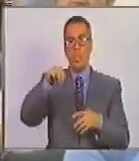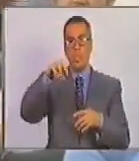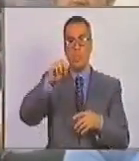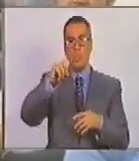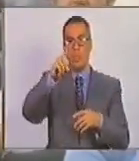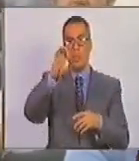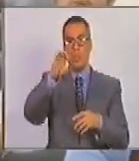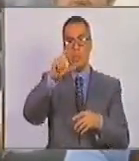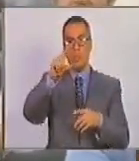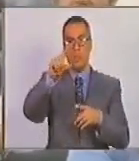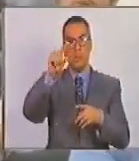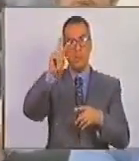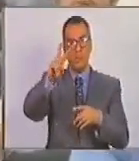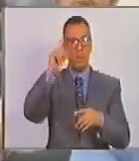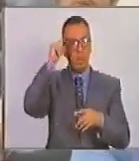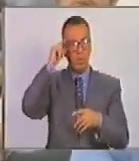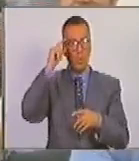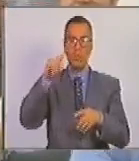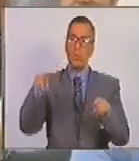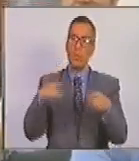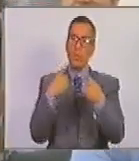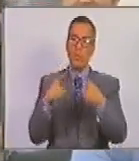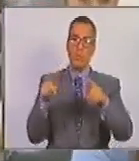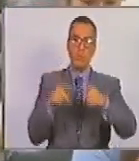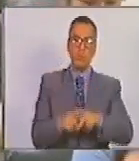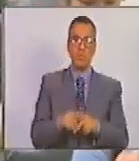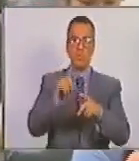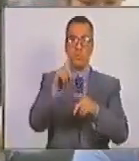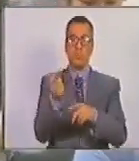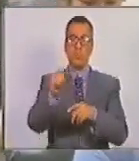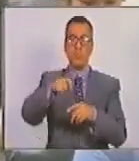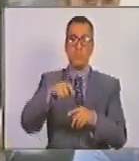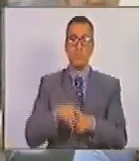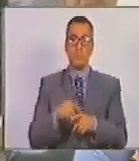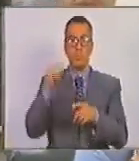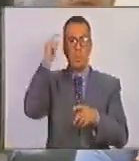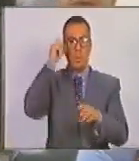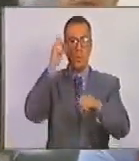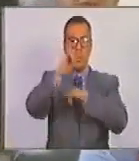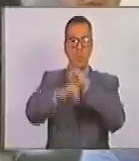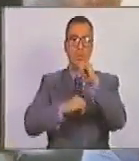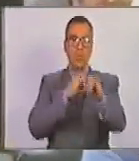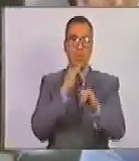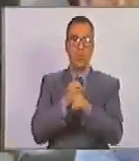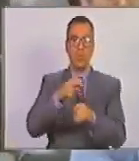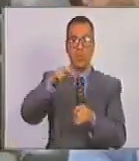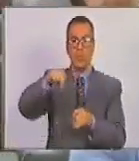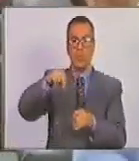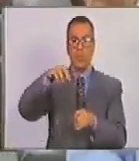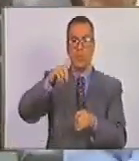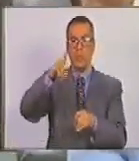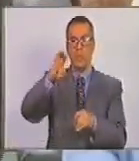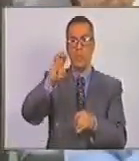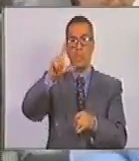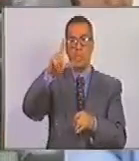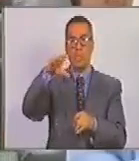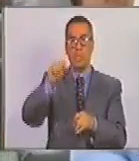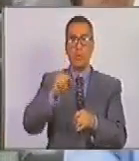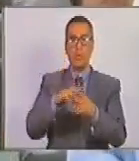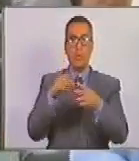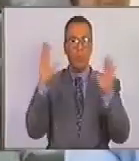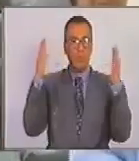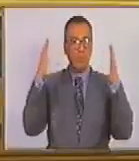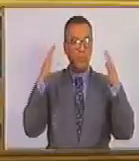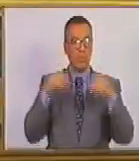quien hace dos días se conmemoró, se celebró una vez más el Día Internacional de Nelson Mandela, por quien pido un